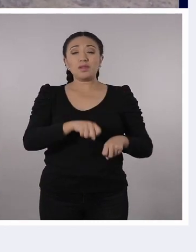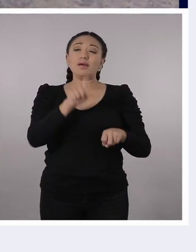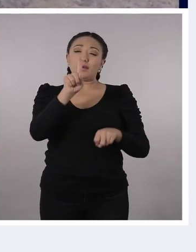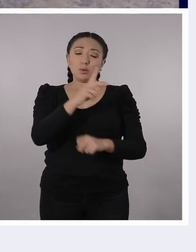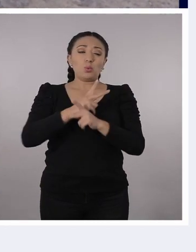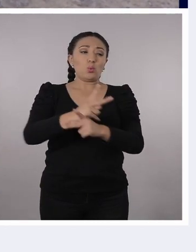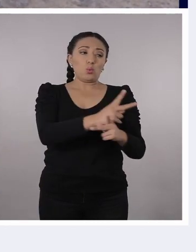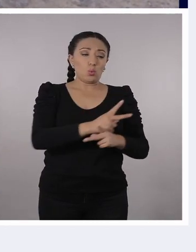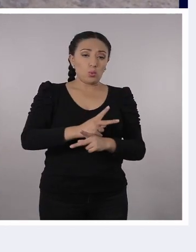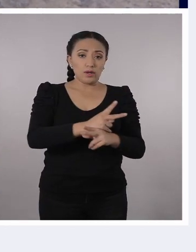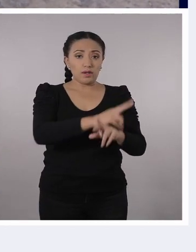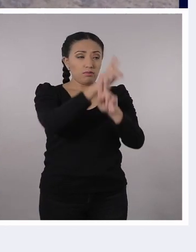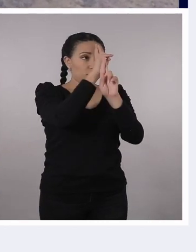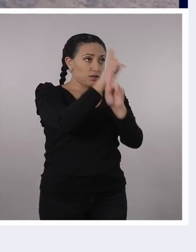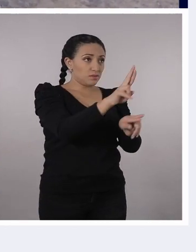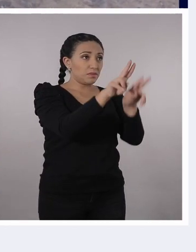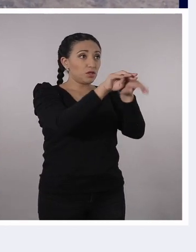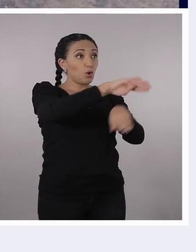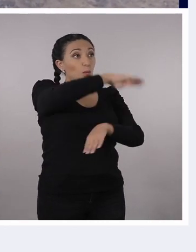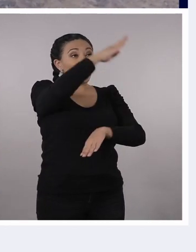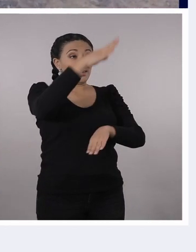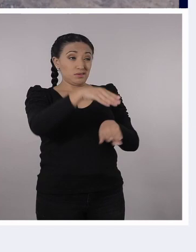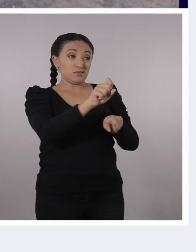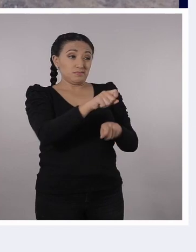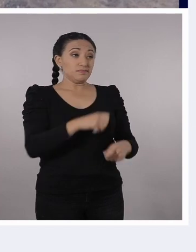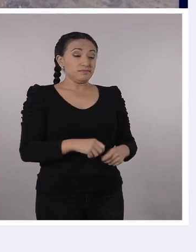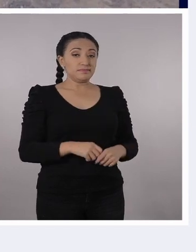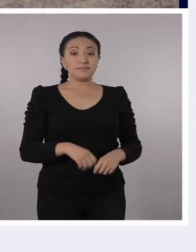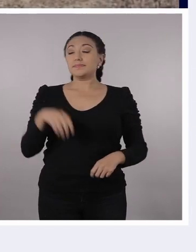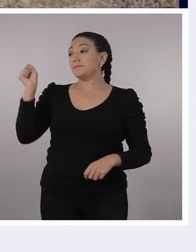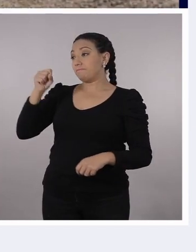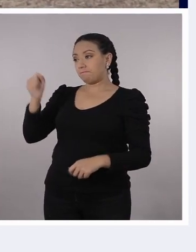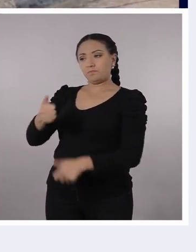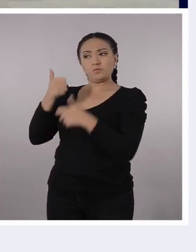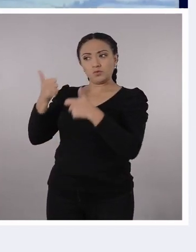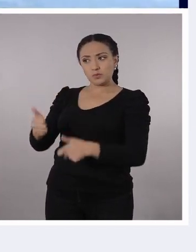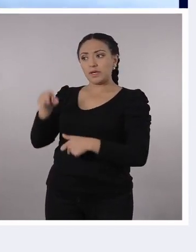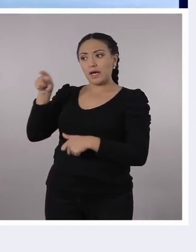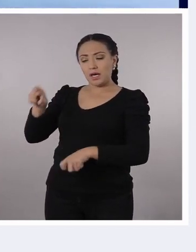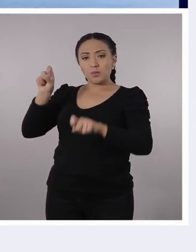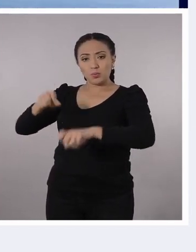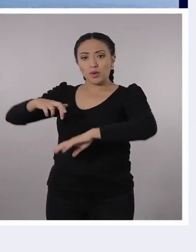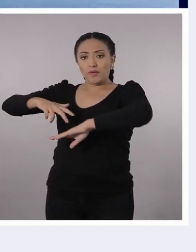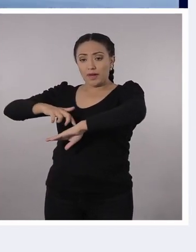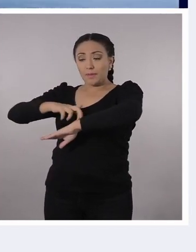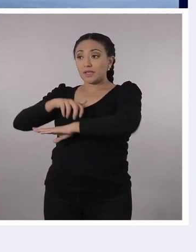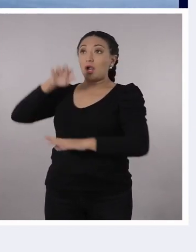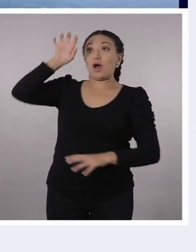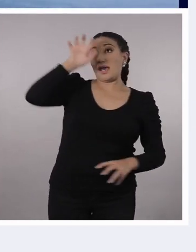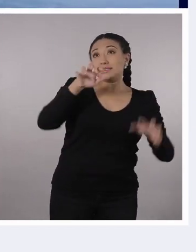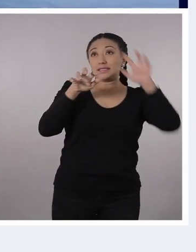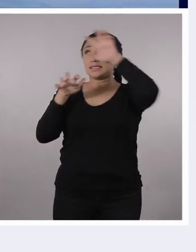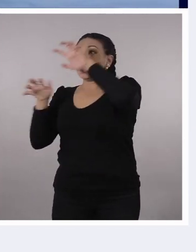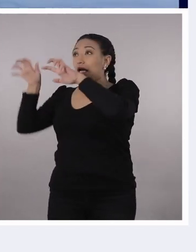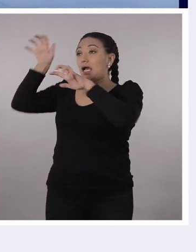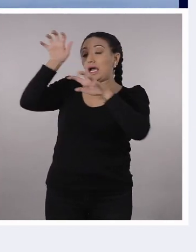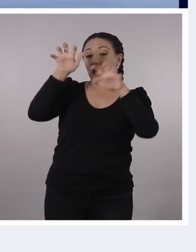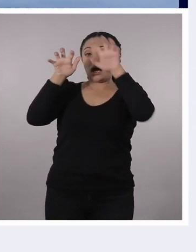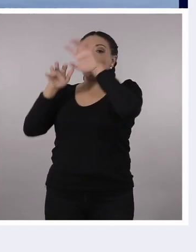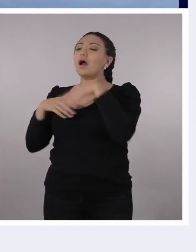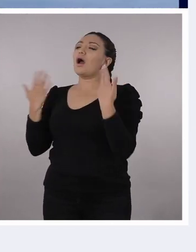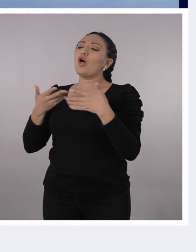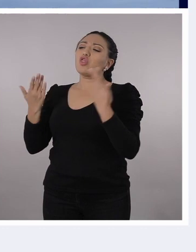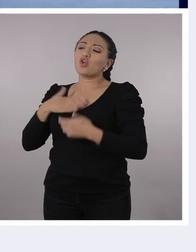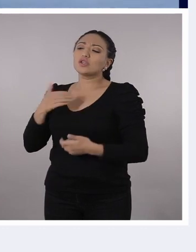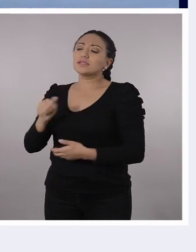Hay que tener mucho cuidado y mucho respeto por la montaña. Muy bien. Ahí se puede hacer senderismo. También hay personas que van a hacer escalades. Una zona muy bonita. ¿En qué